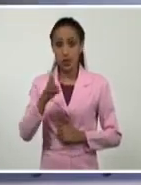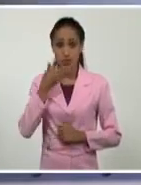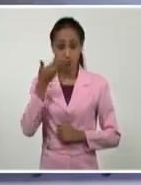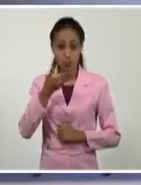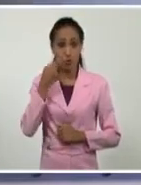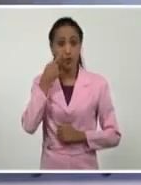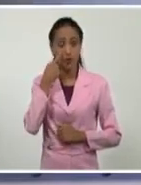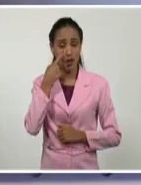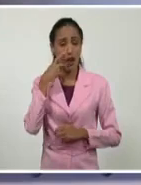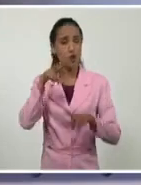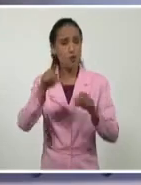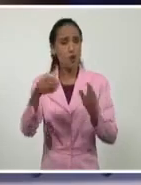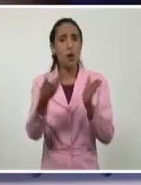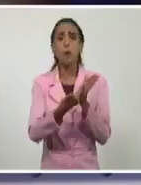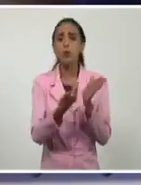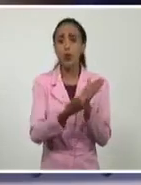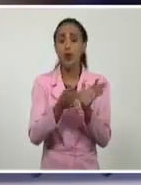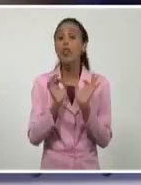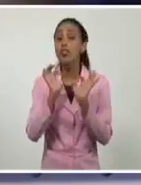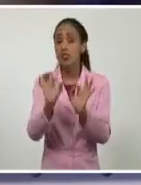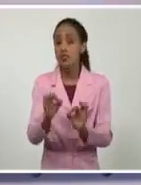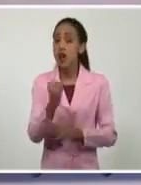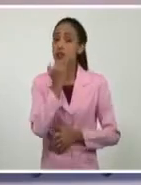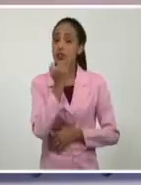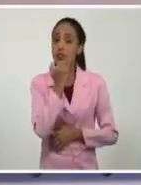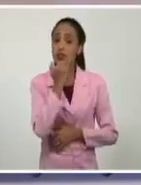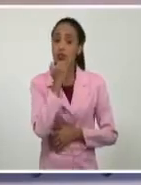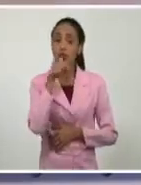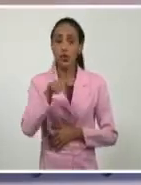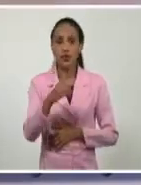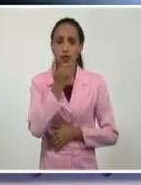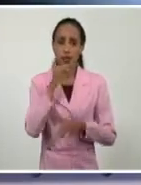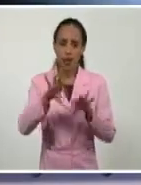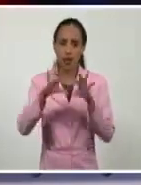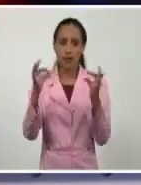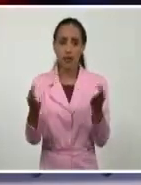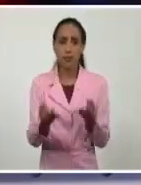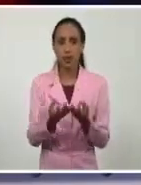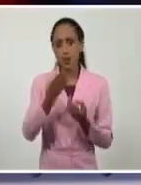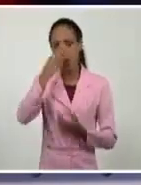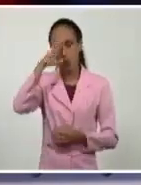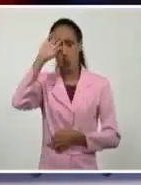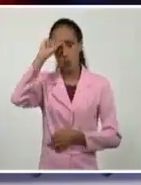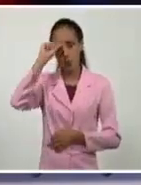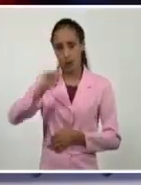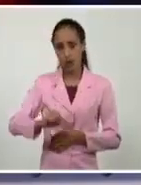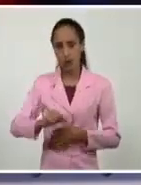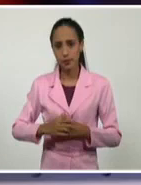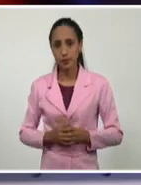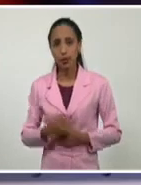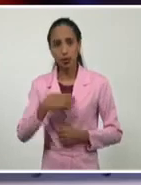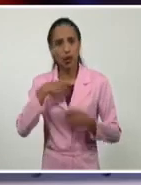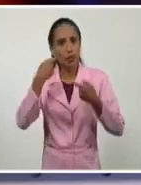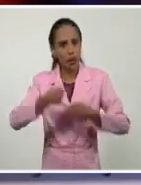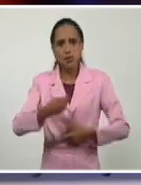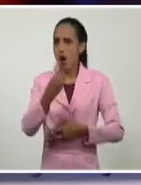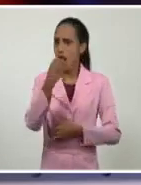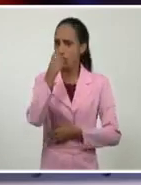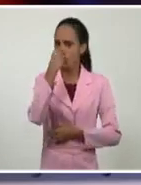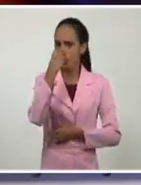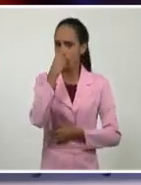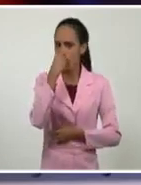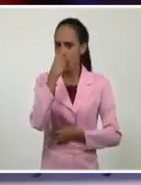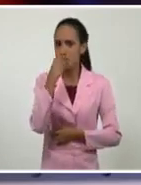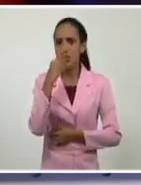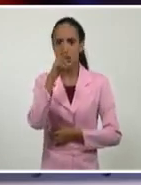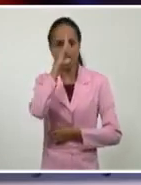nuevas evidencias de esas afectaciones que hoy laceran a la familia cubana. Una familia que tiene derecho a alimentarse, a